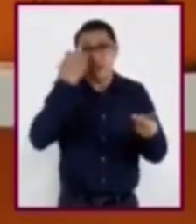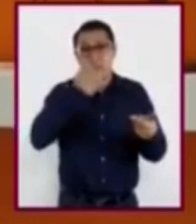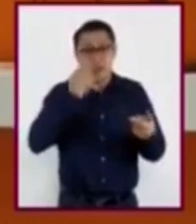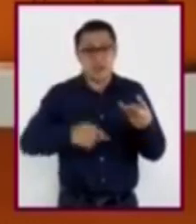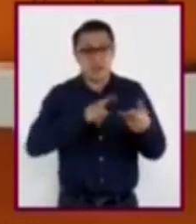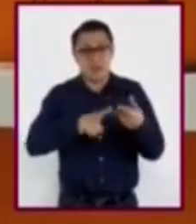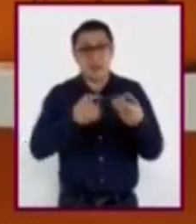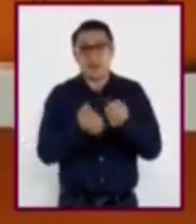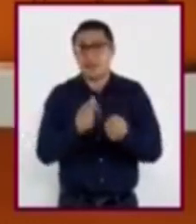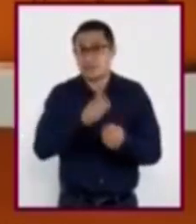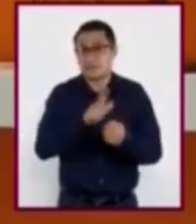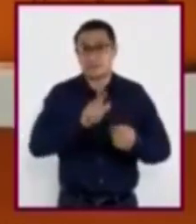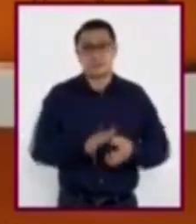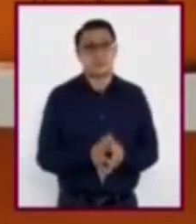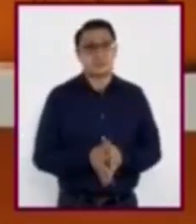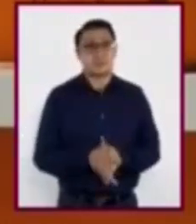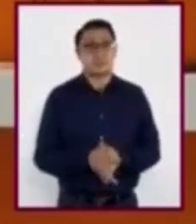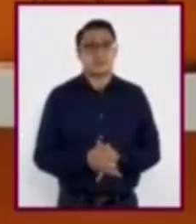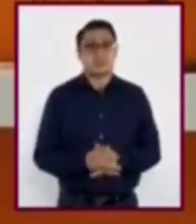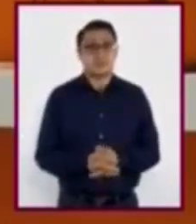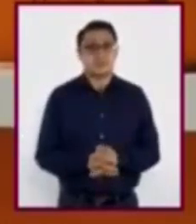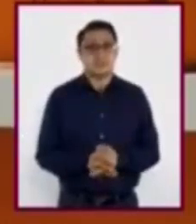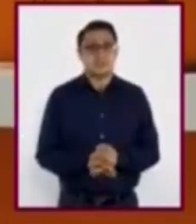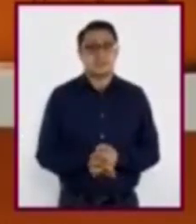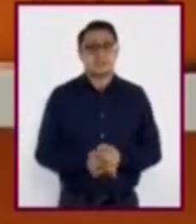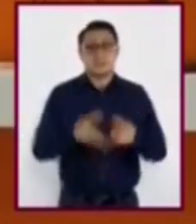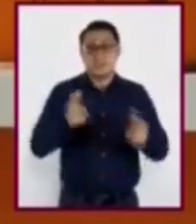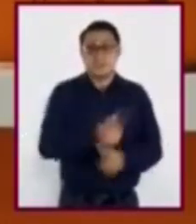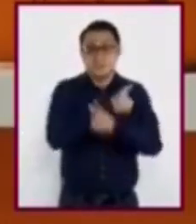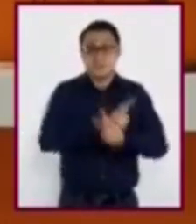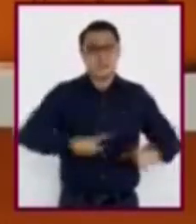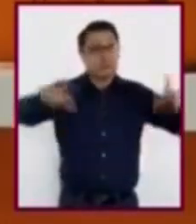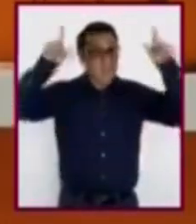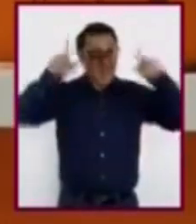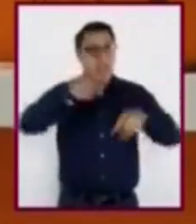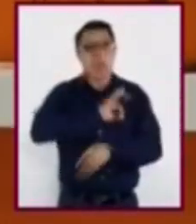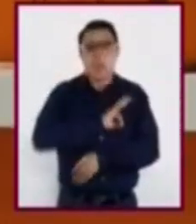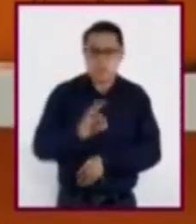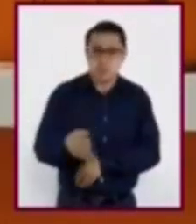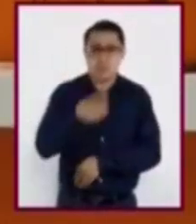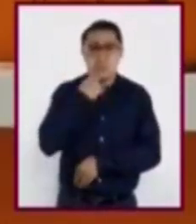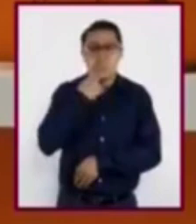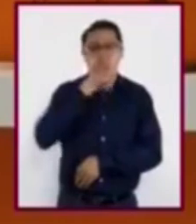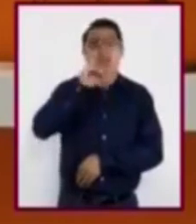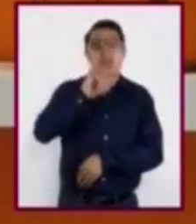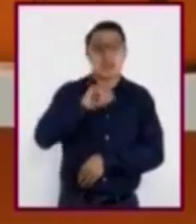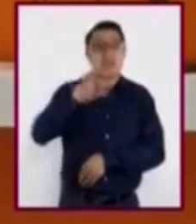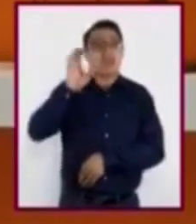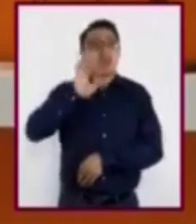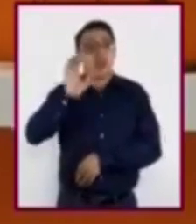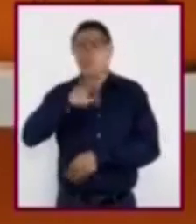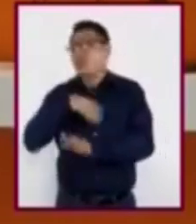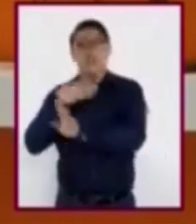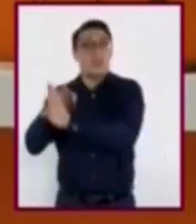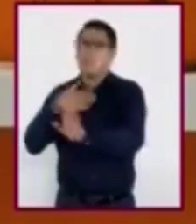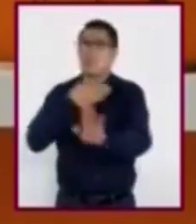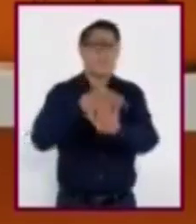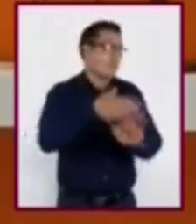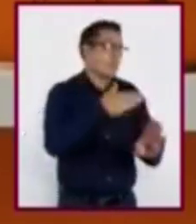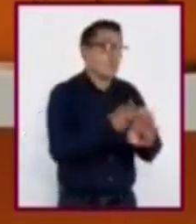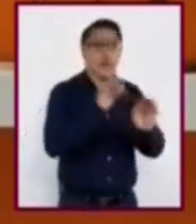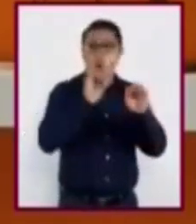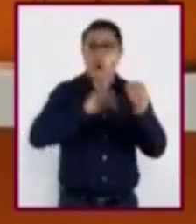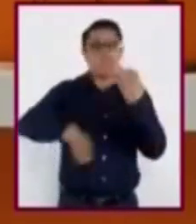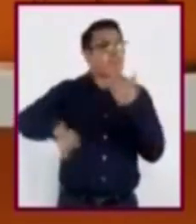y el social. La libertad se puede ejercer siempre que no se dañe a uno mismo ni